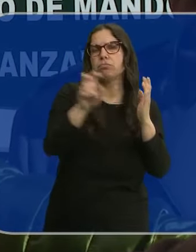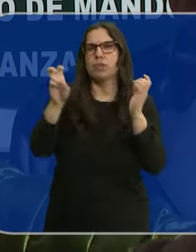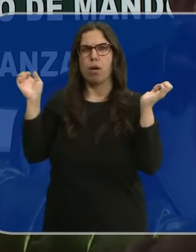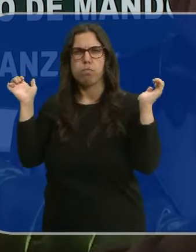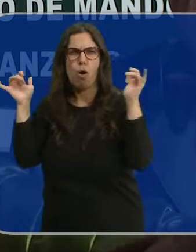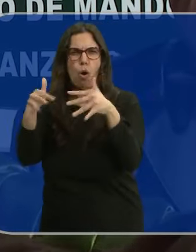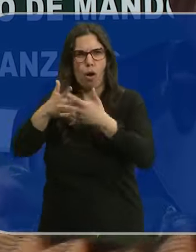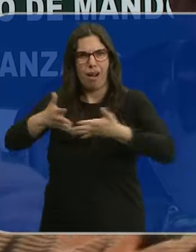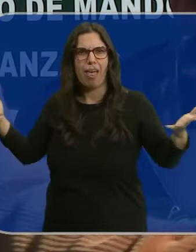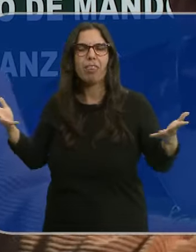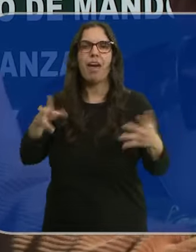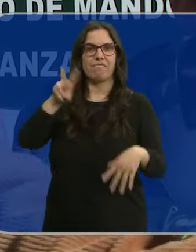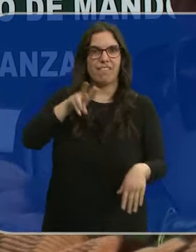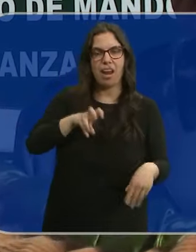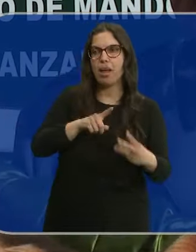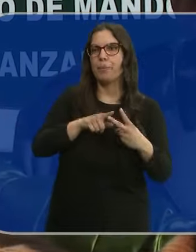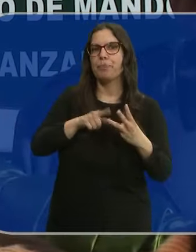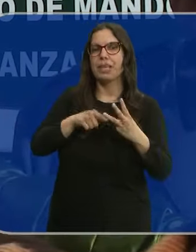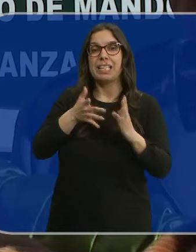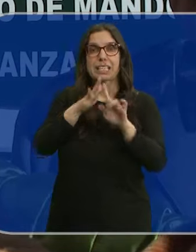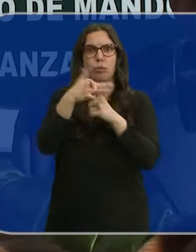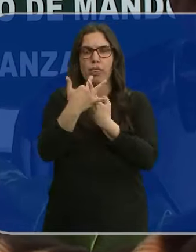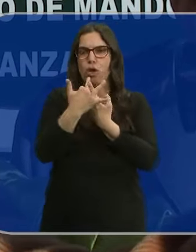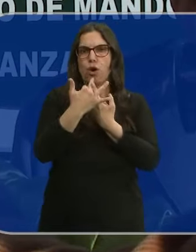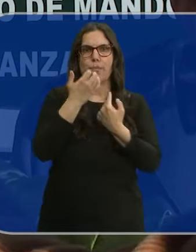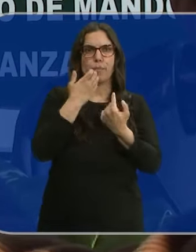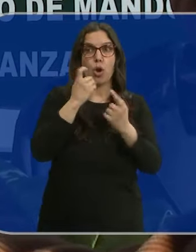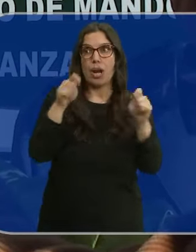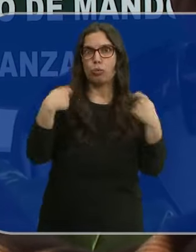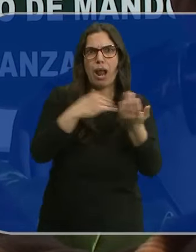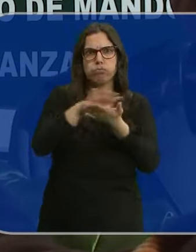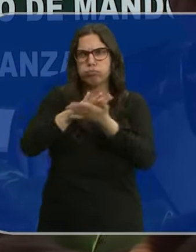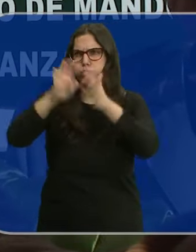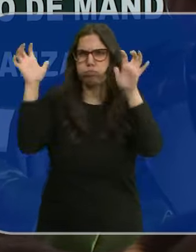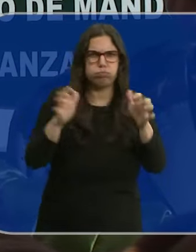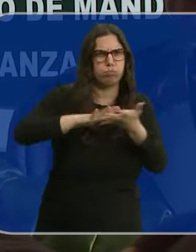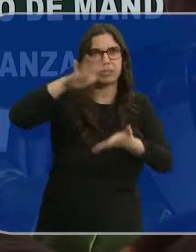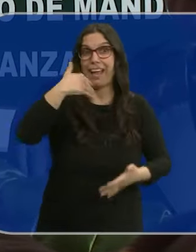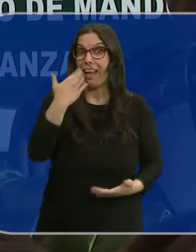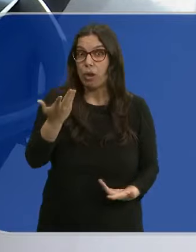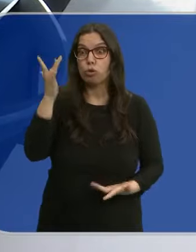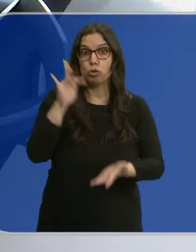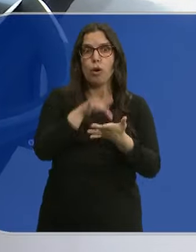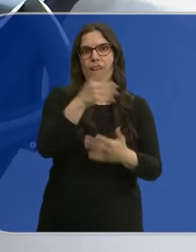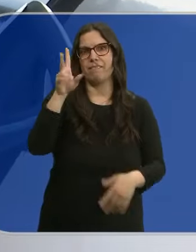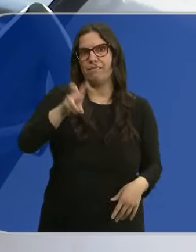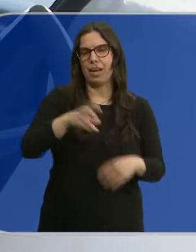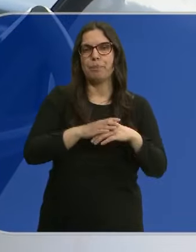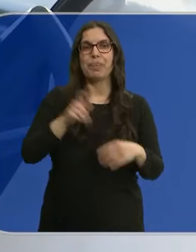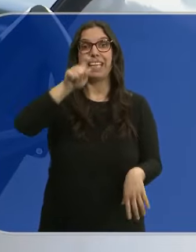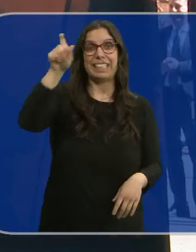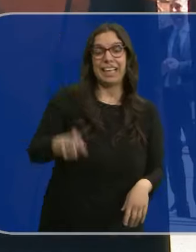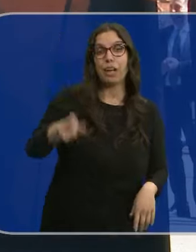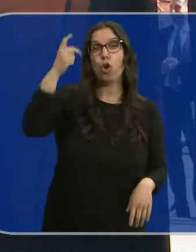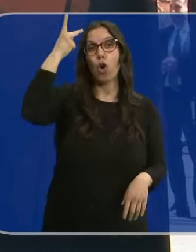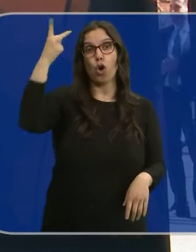grandes concentraciones humanas, en situaciones de catástrofes naturales o cualquier otro evento. Italianos, coreanos y